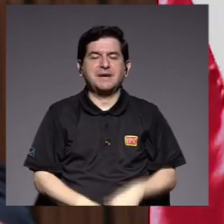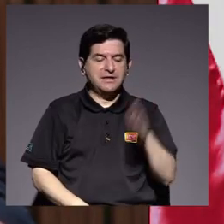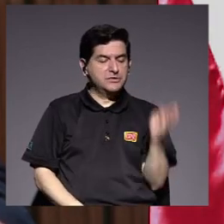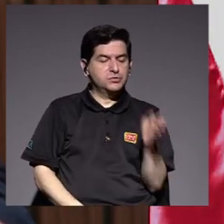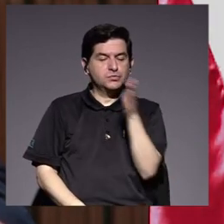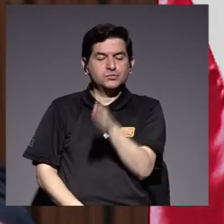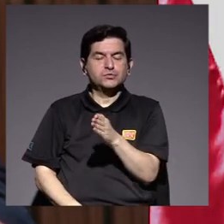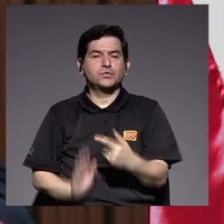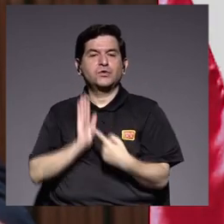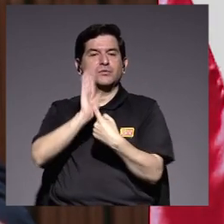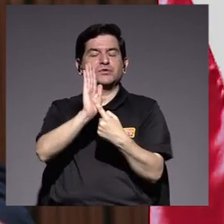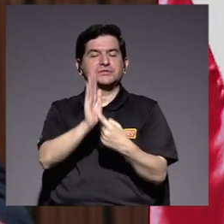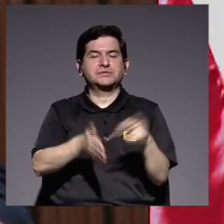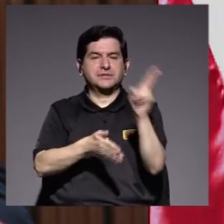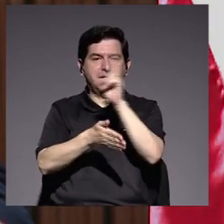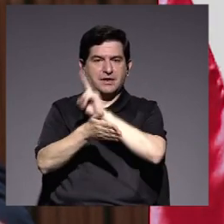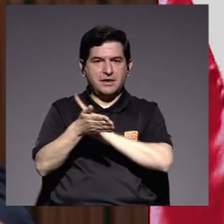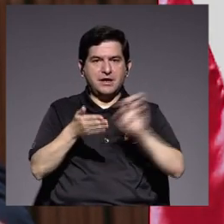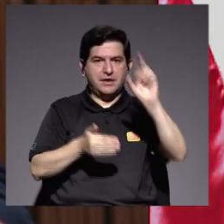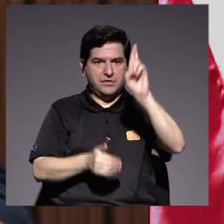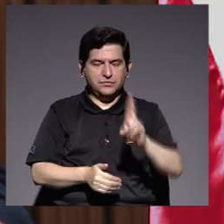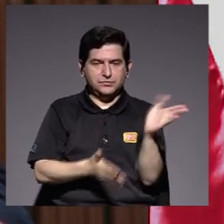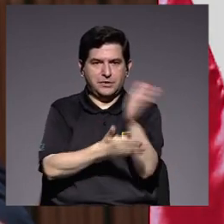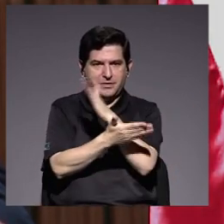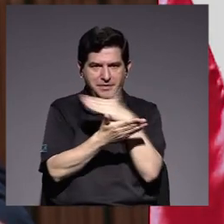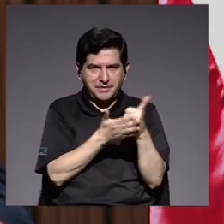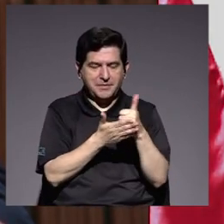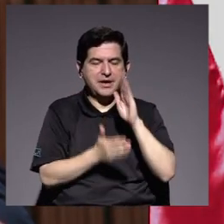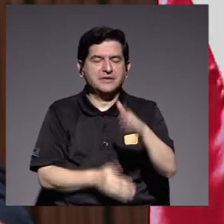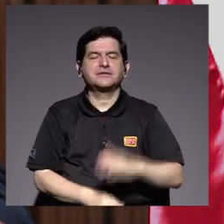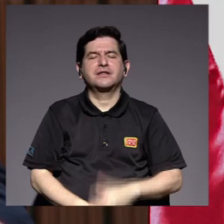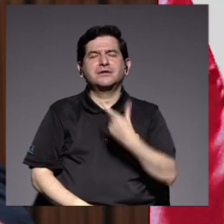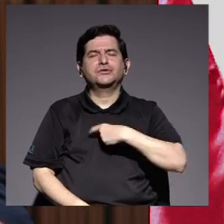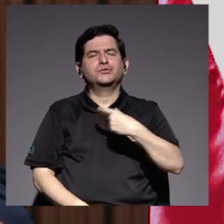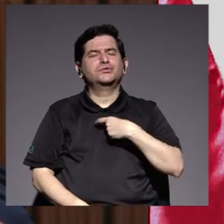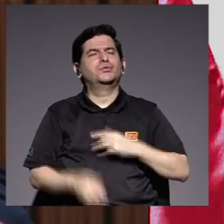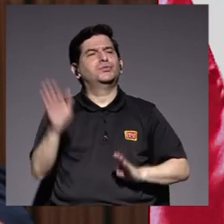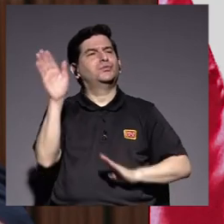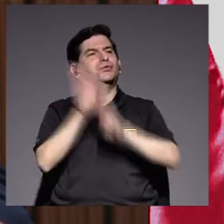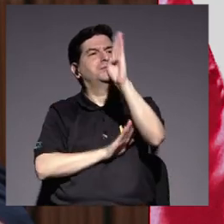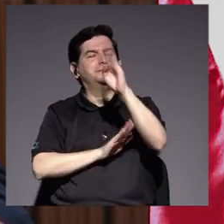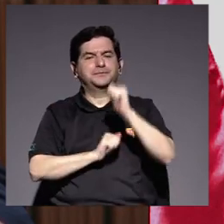manifestado a la Universidad de Costa Rica como parte de sus anhelos de desarrollo